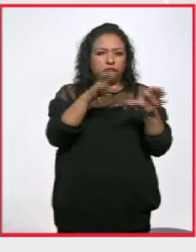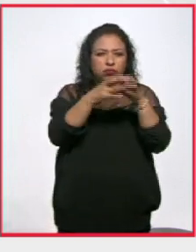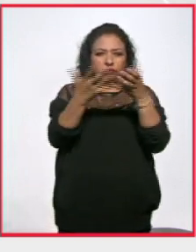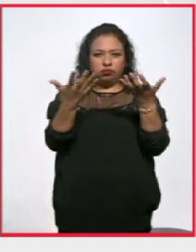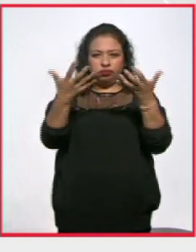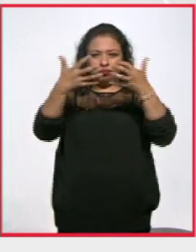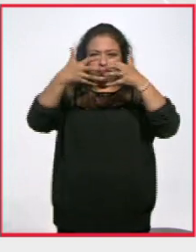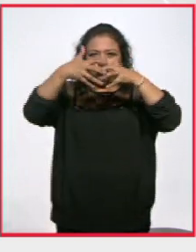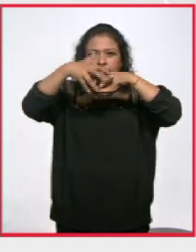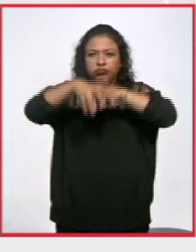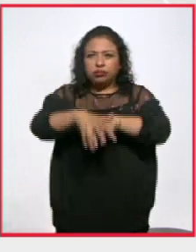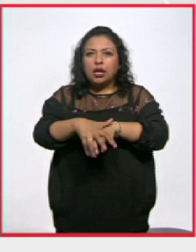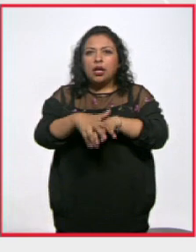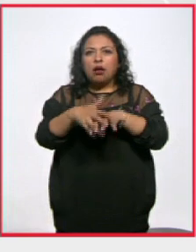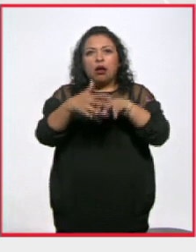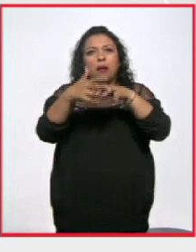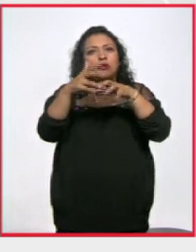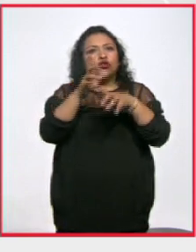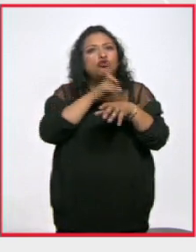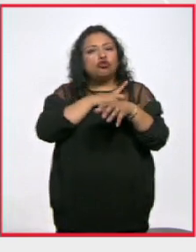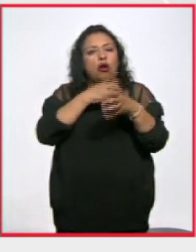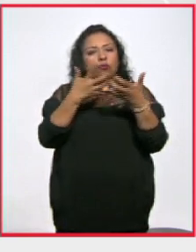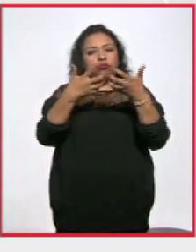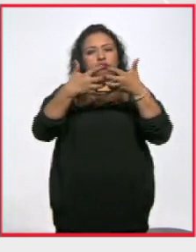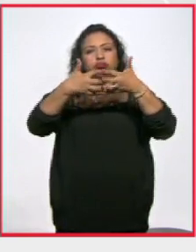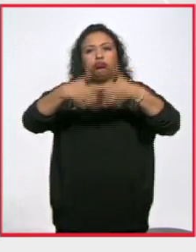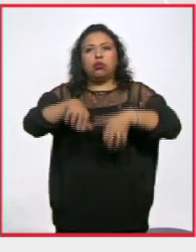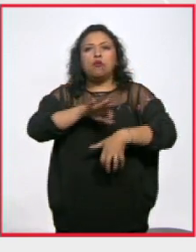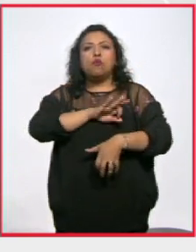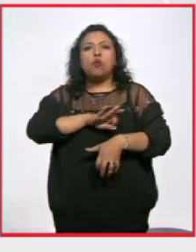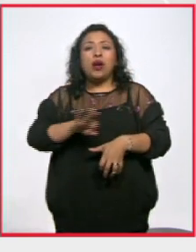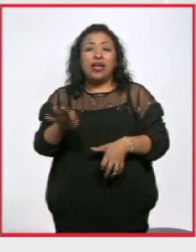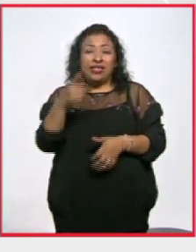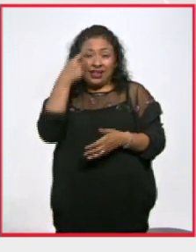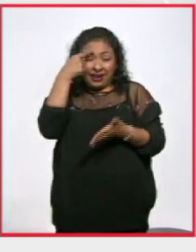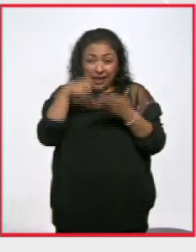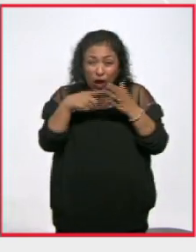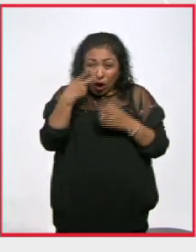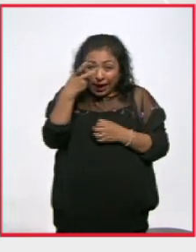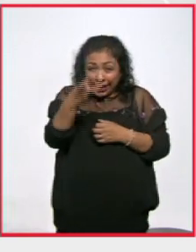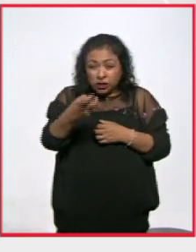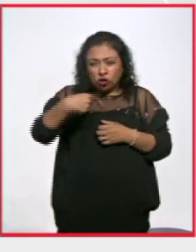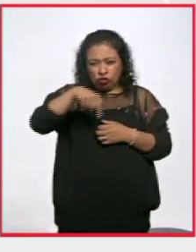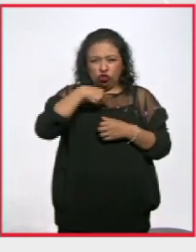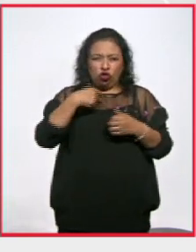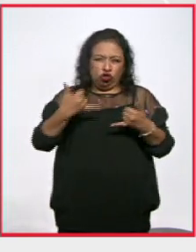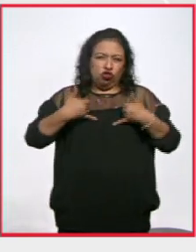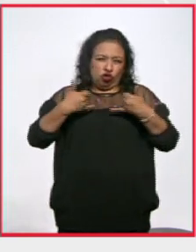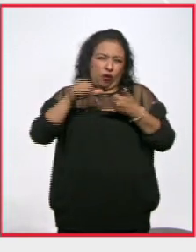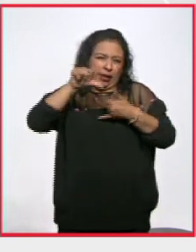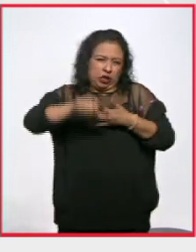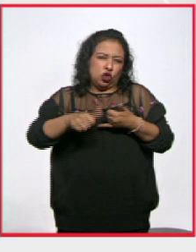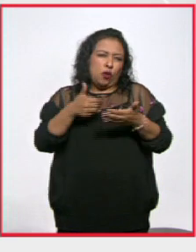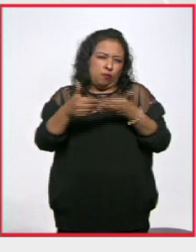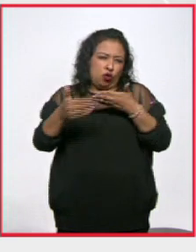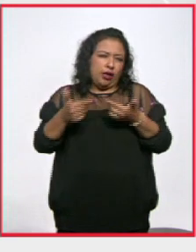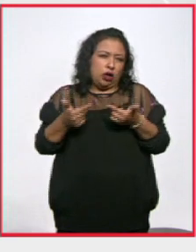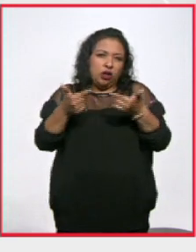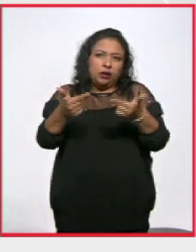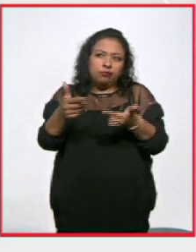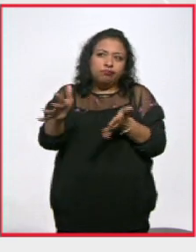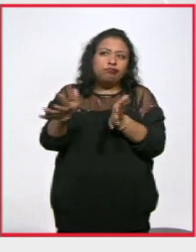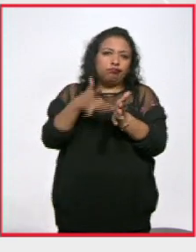se manejaba solita y creo que es algo que nosotros la generación joven de ahora pues podemos